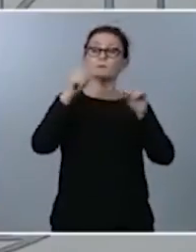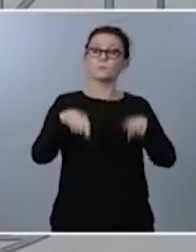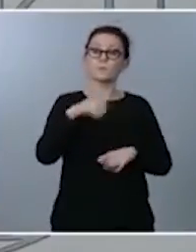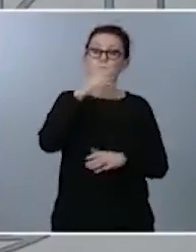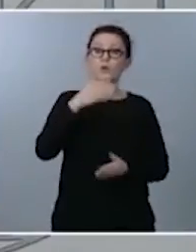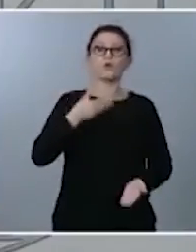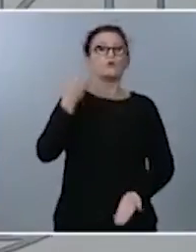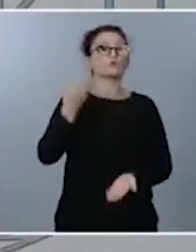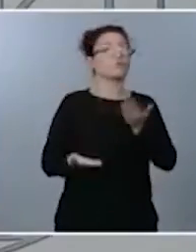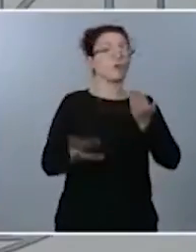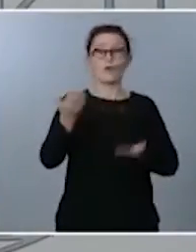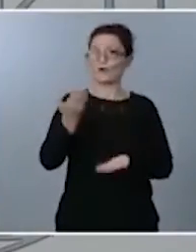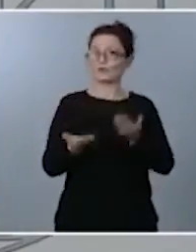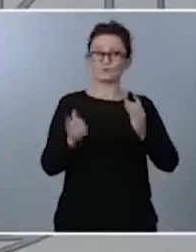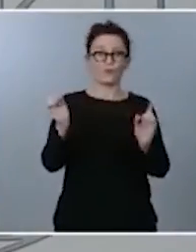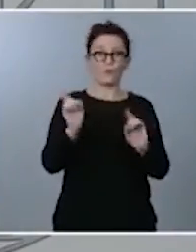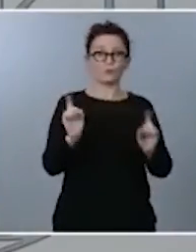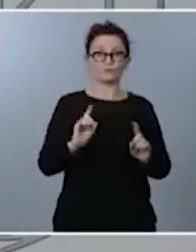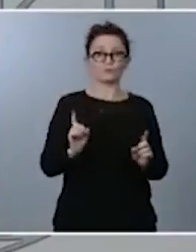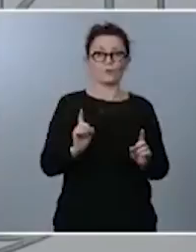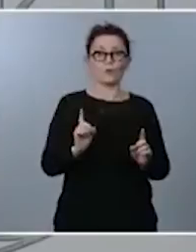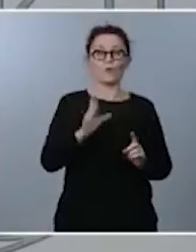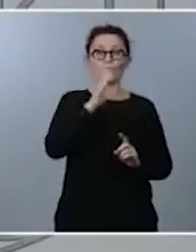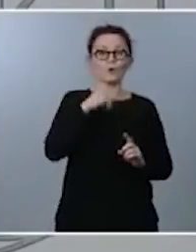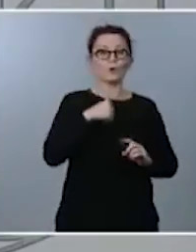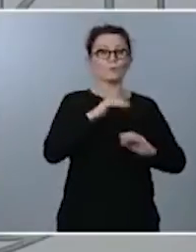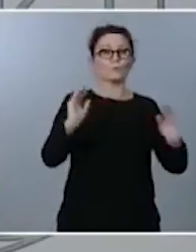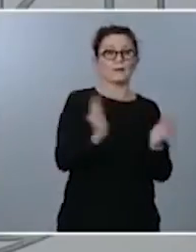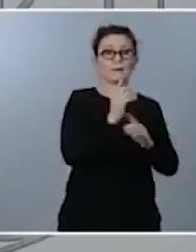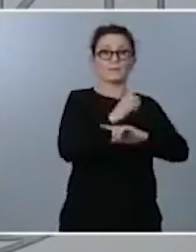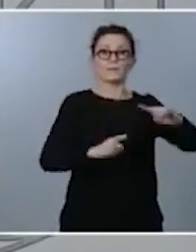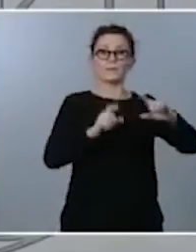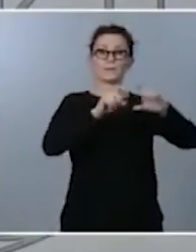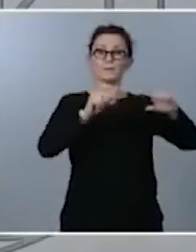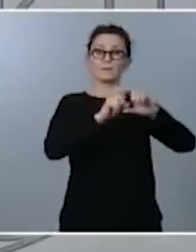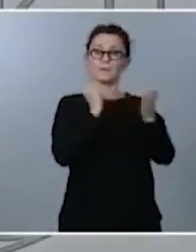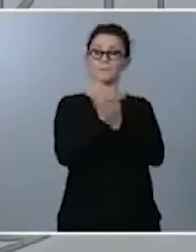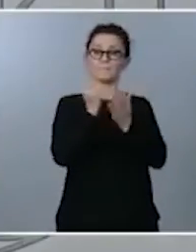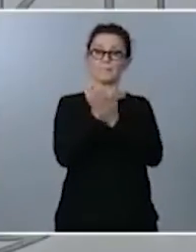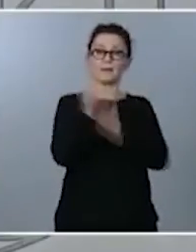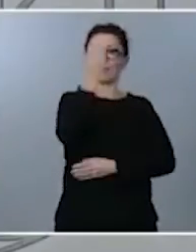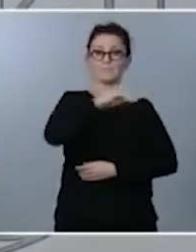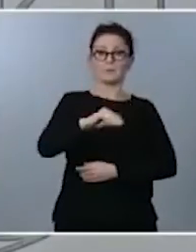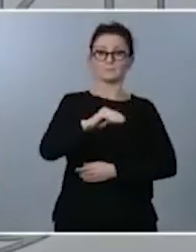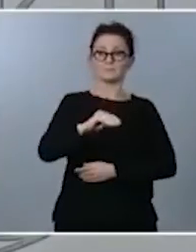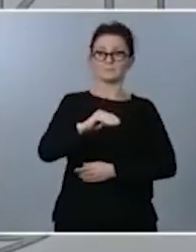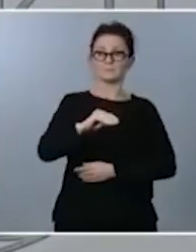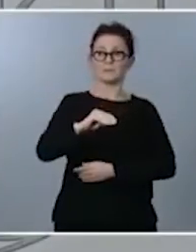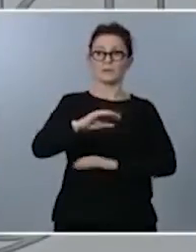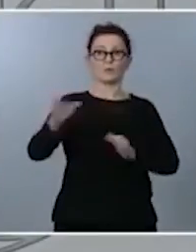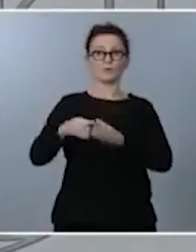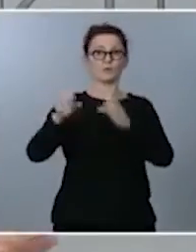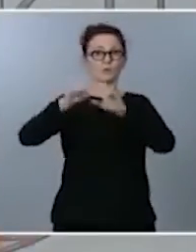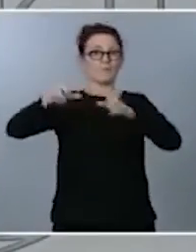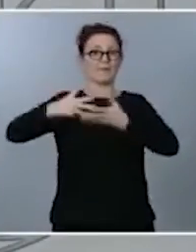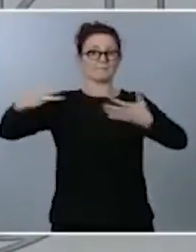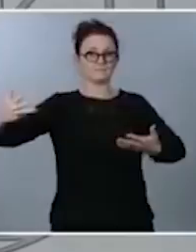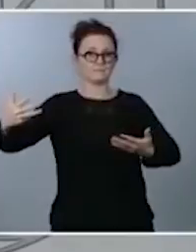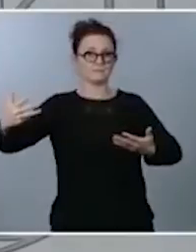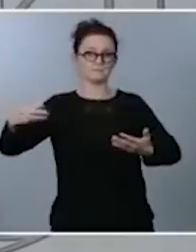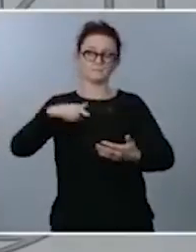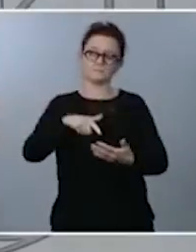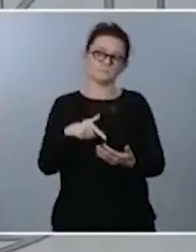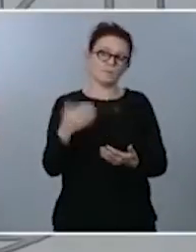proporcional las pequeñas y medianas empresas estén pagando más que los grandes grupos o las grandes corporaciones esto hay que corregirlo